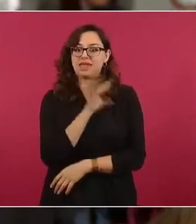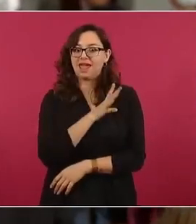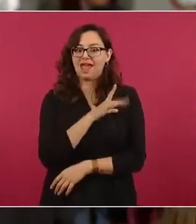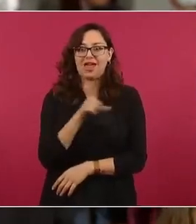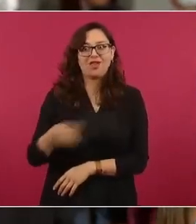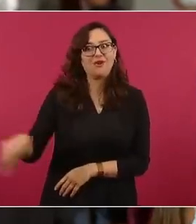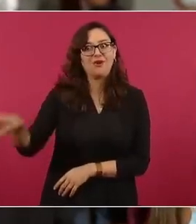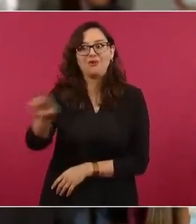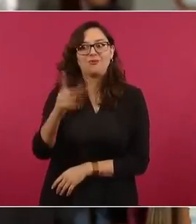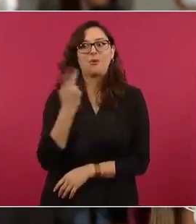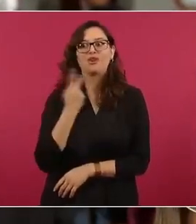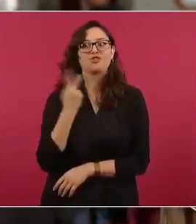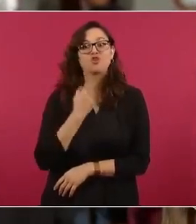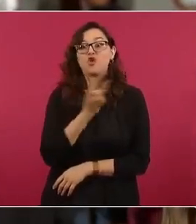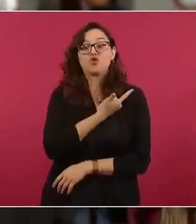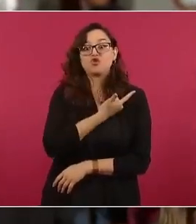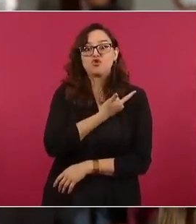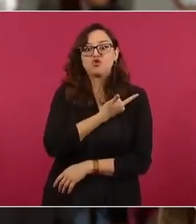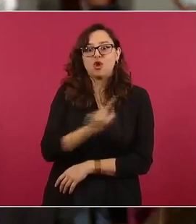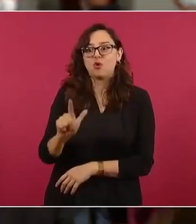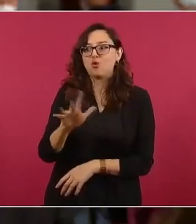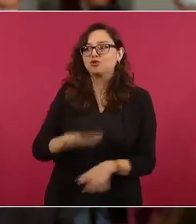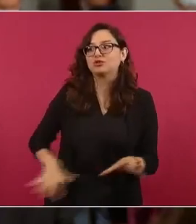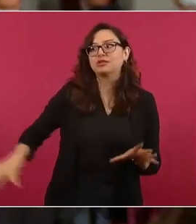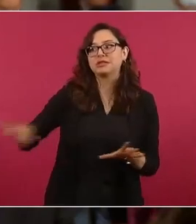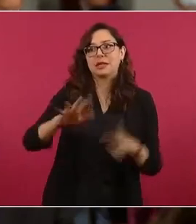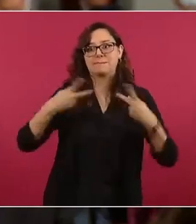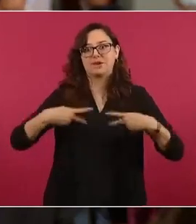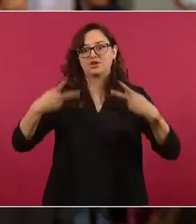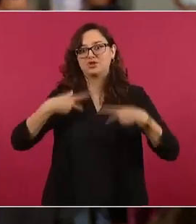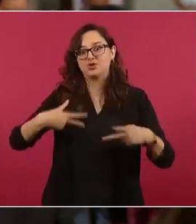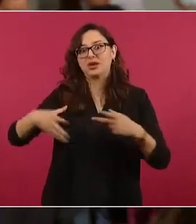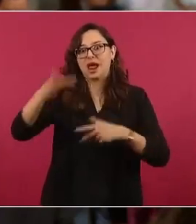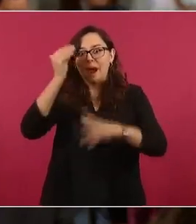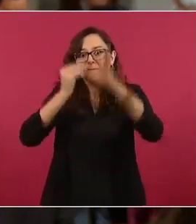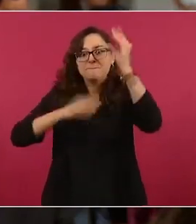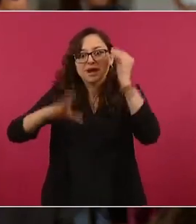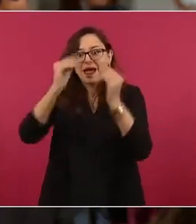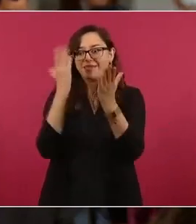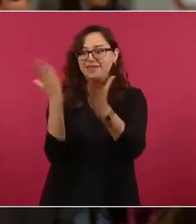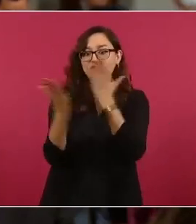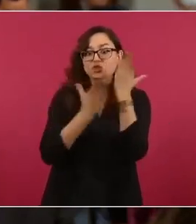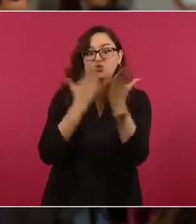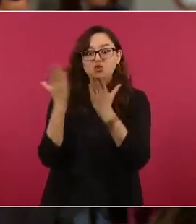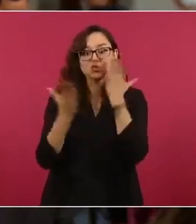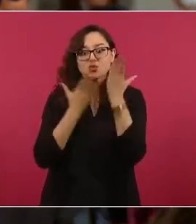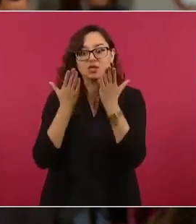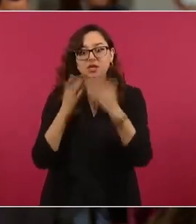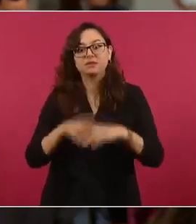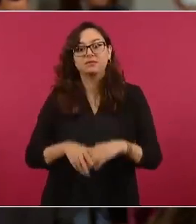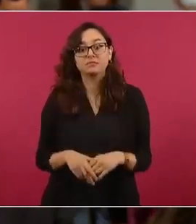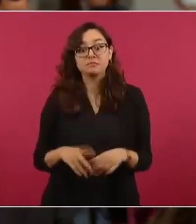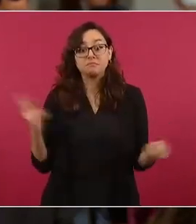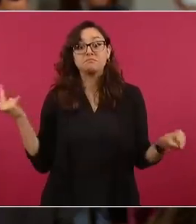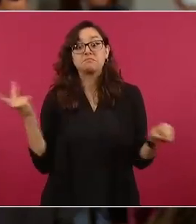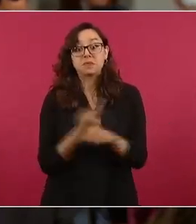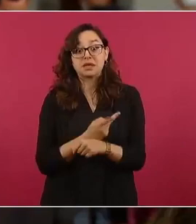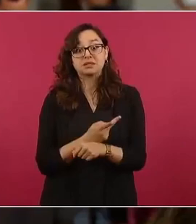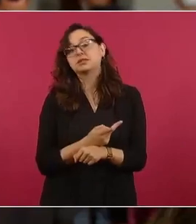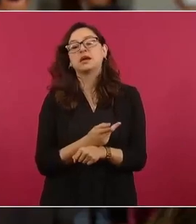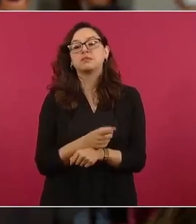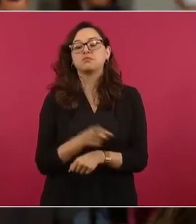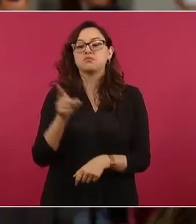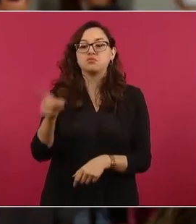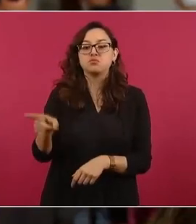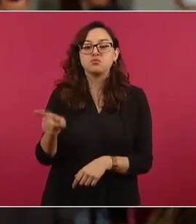comentario que lo multe el INE, porque la diputada aludida pone una denuncia por violencia política de